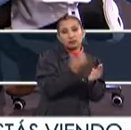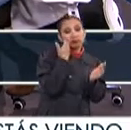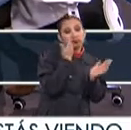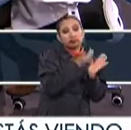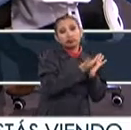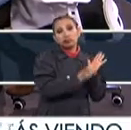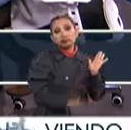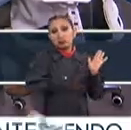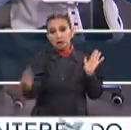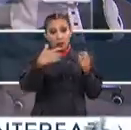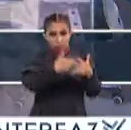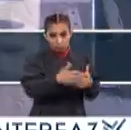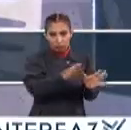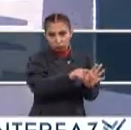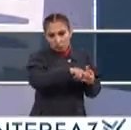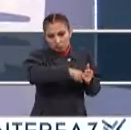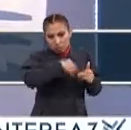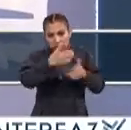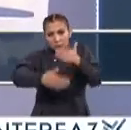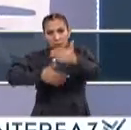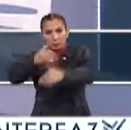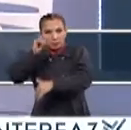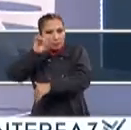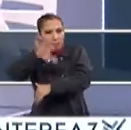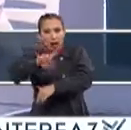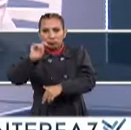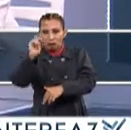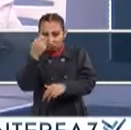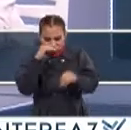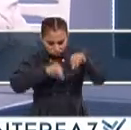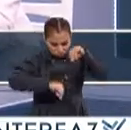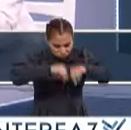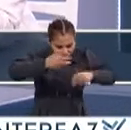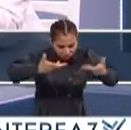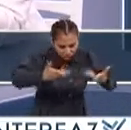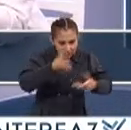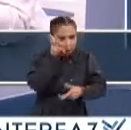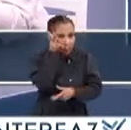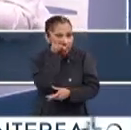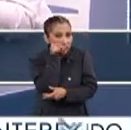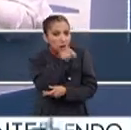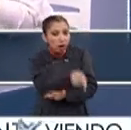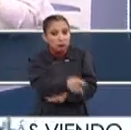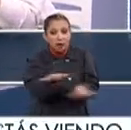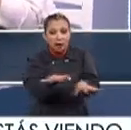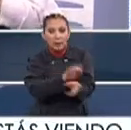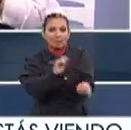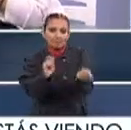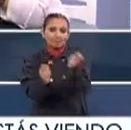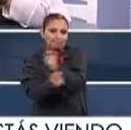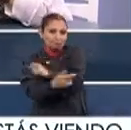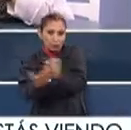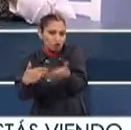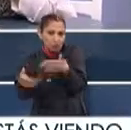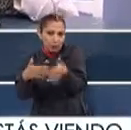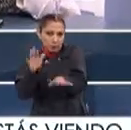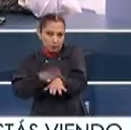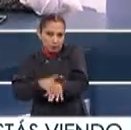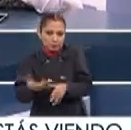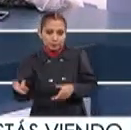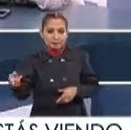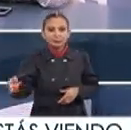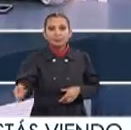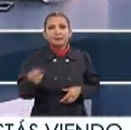tiempos Y que no por eso No era industria Al contrario Siempre ha habido Una tecnología de producción Esa tecnología de producción Ha cambiado a largo De la historia A lo largo del tiempo